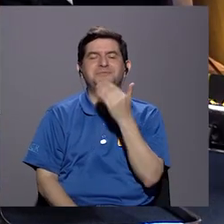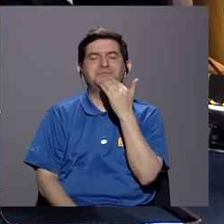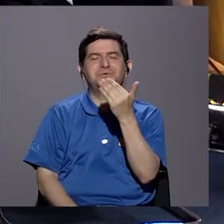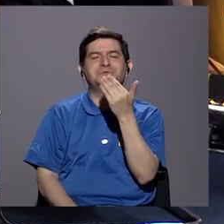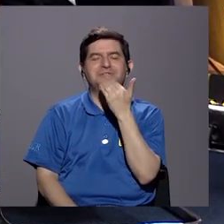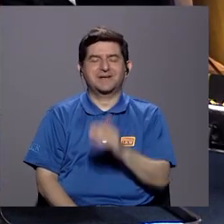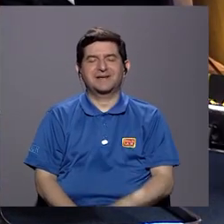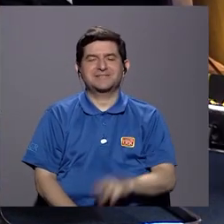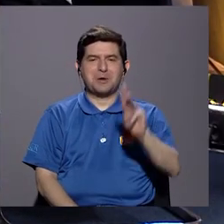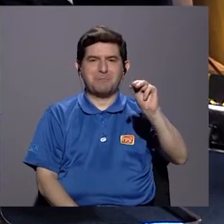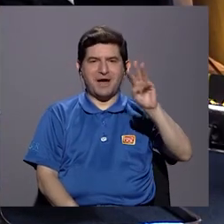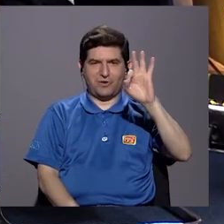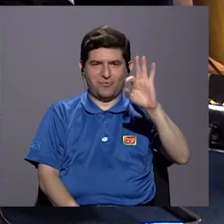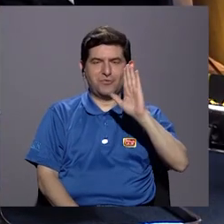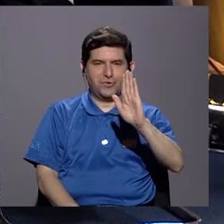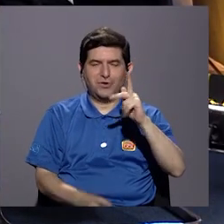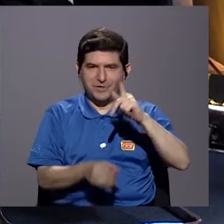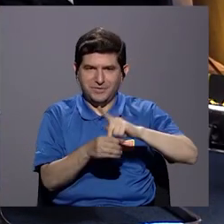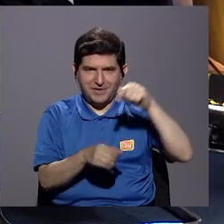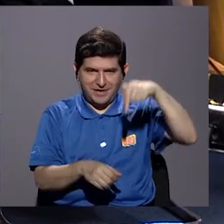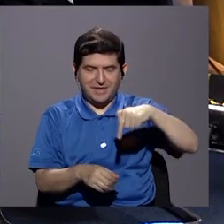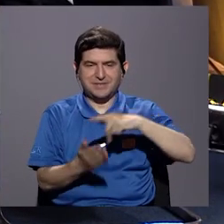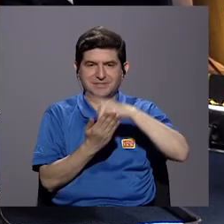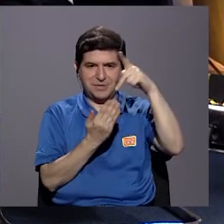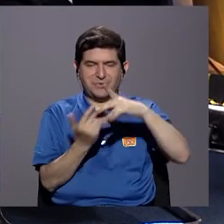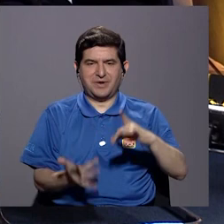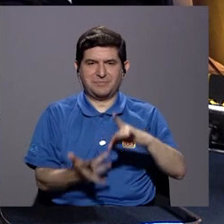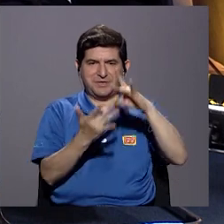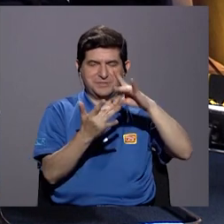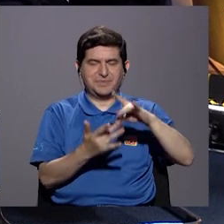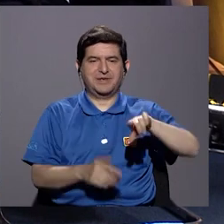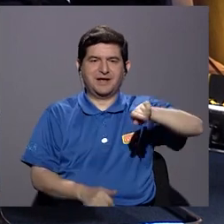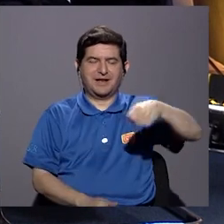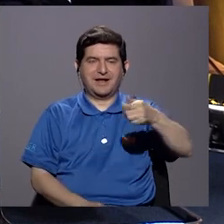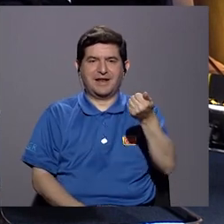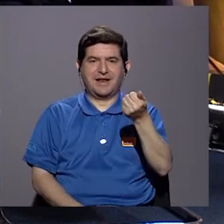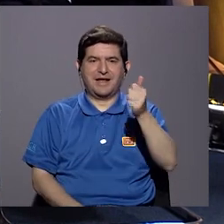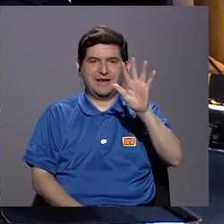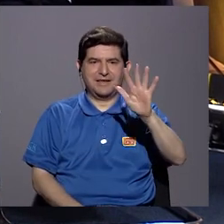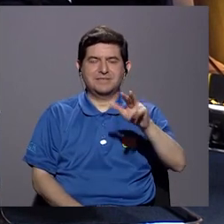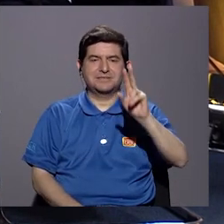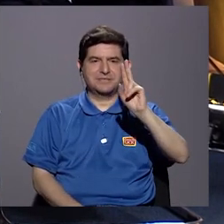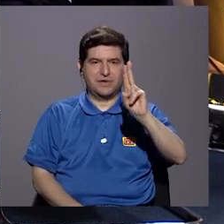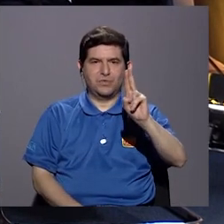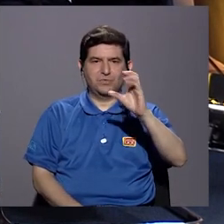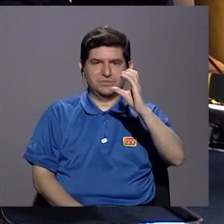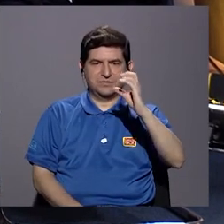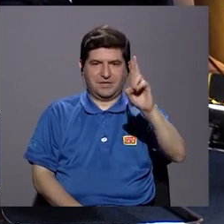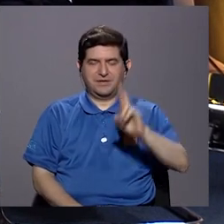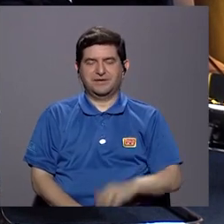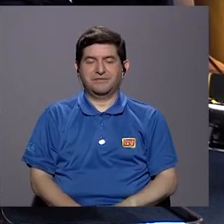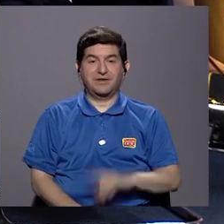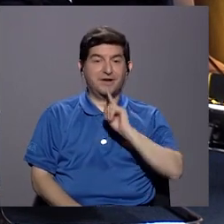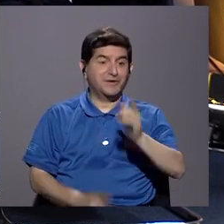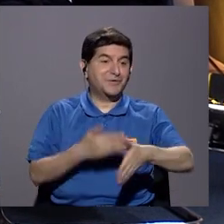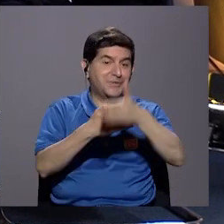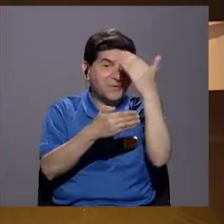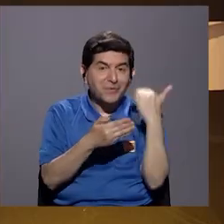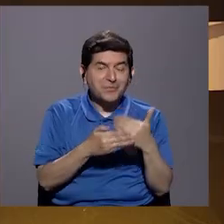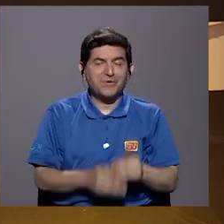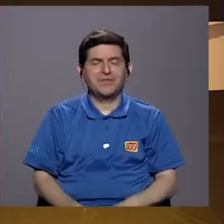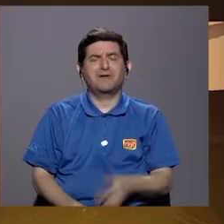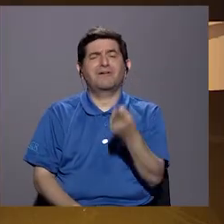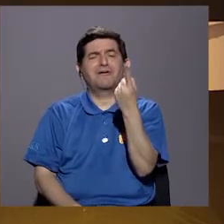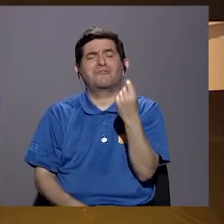Muchísimas gracias, don Marco, por su participación aquí en especiales del Canal 15 de la Universidad de Costa Rica. Y como usted lo señala,